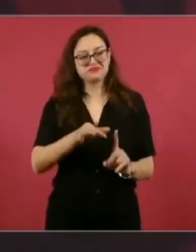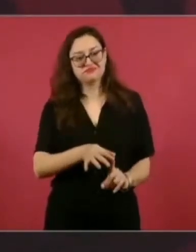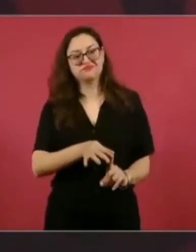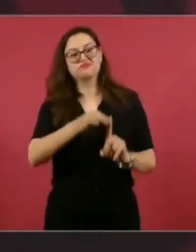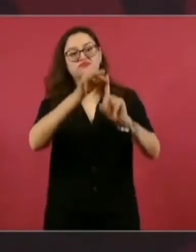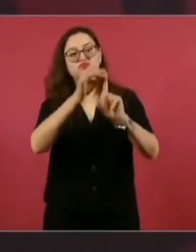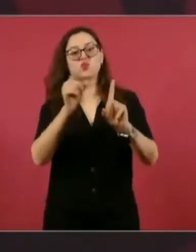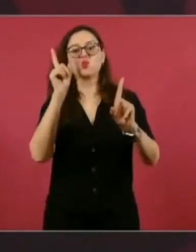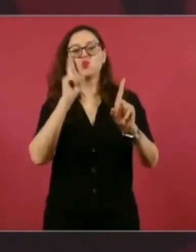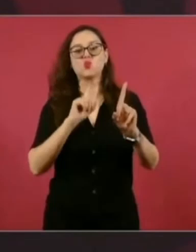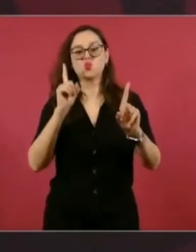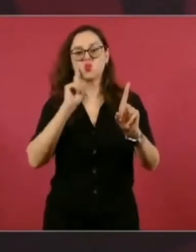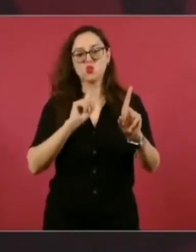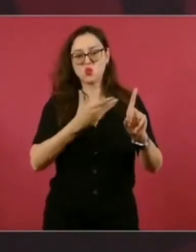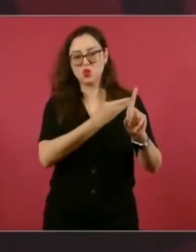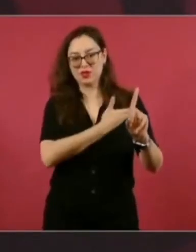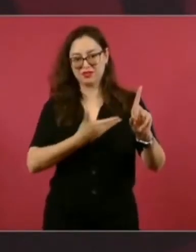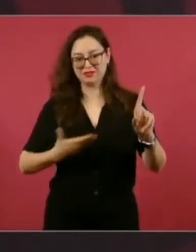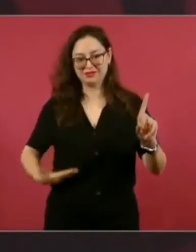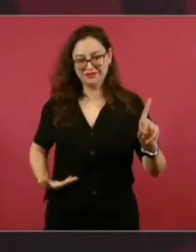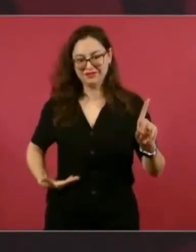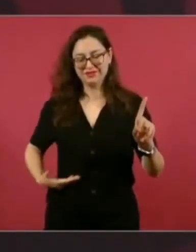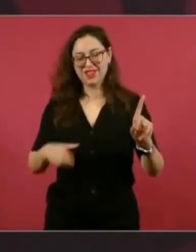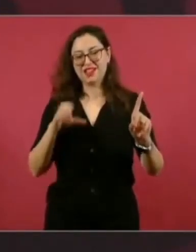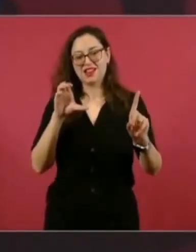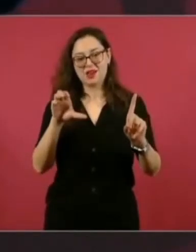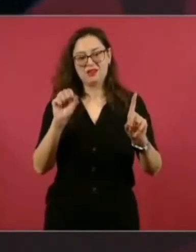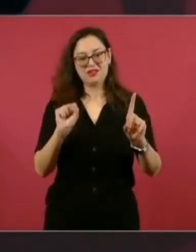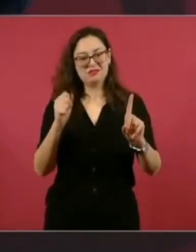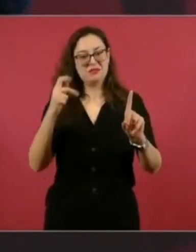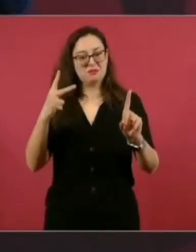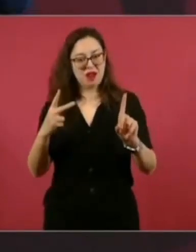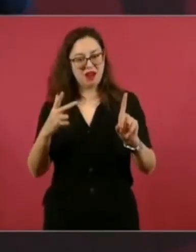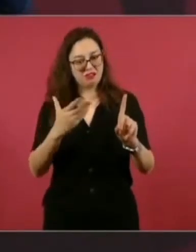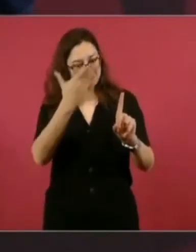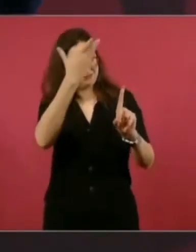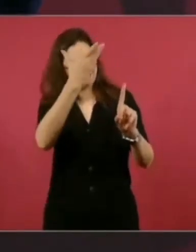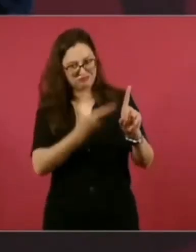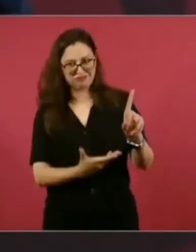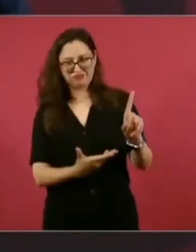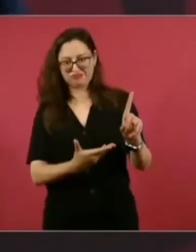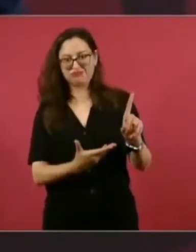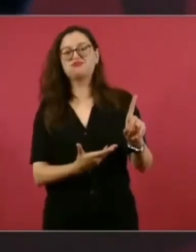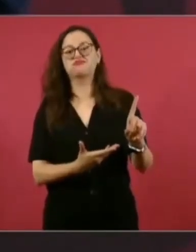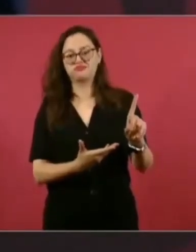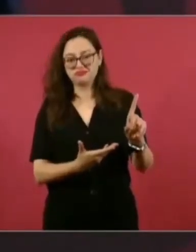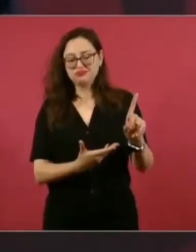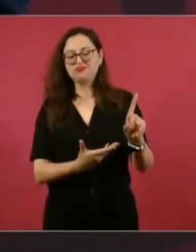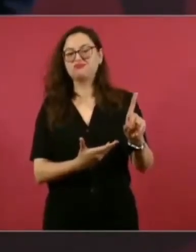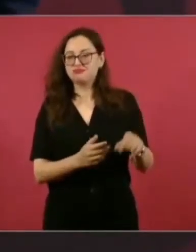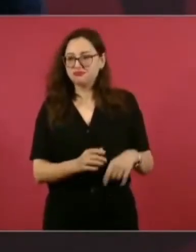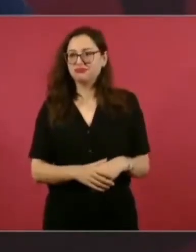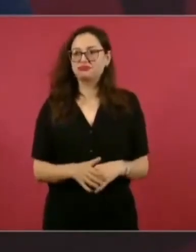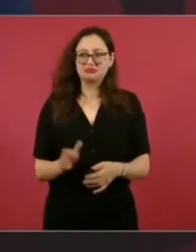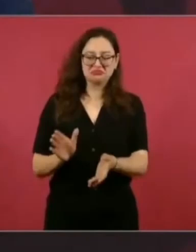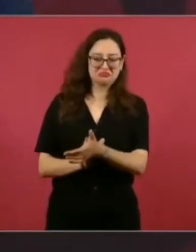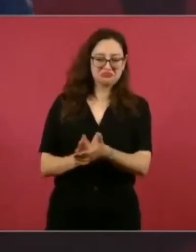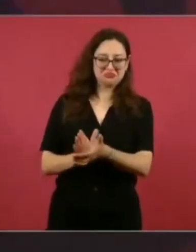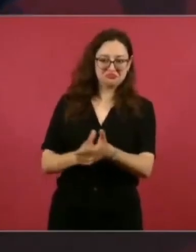Claudia Sheinbaum, porque ella tiene esta visión,